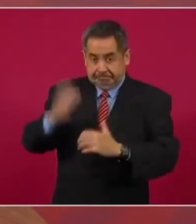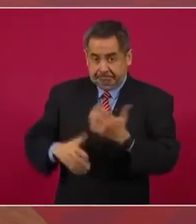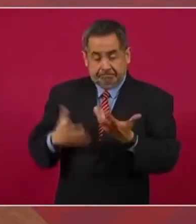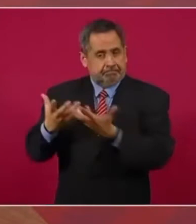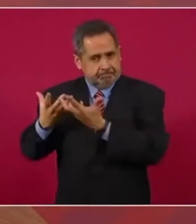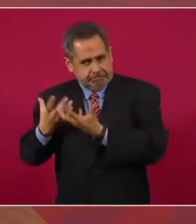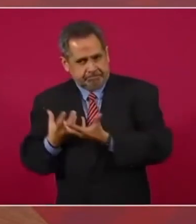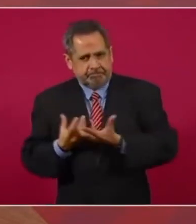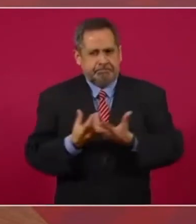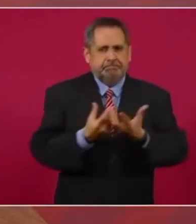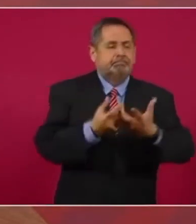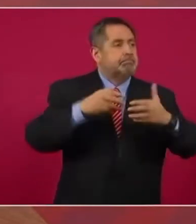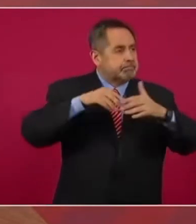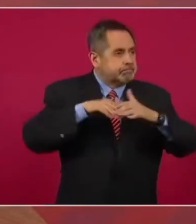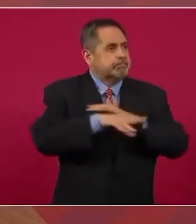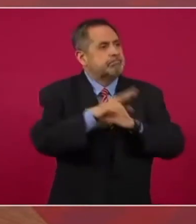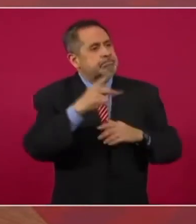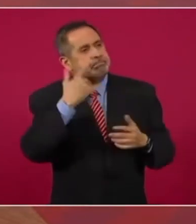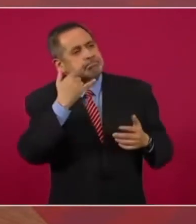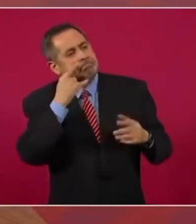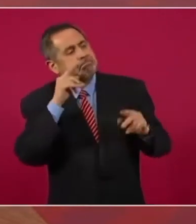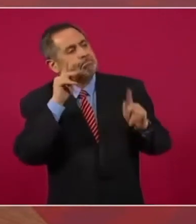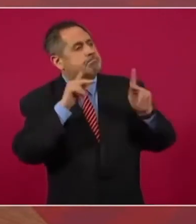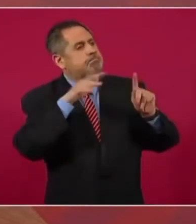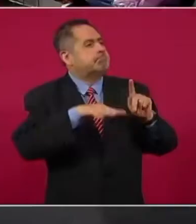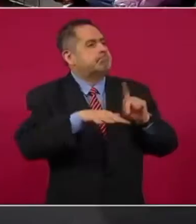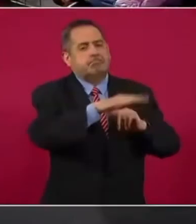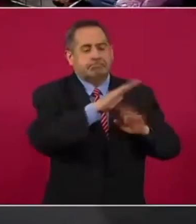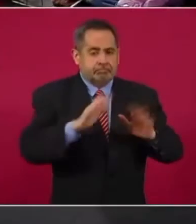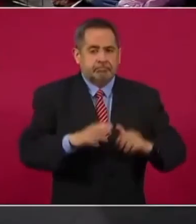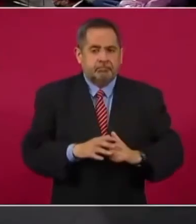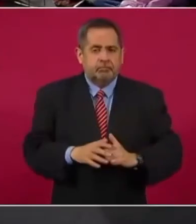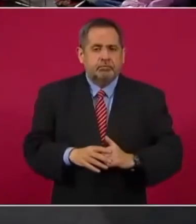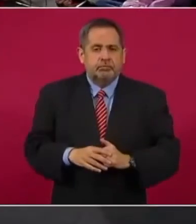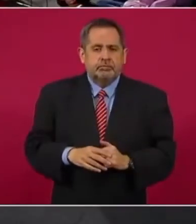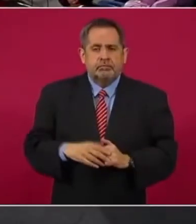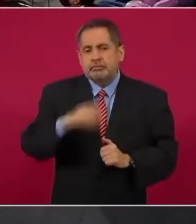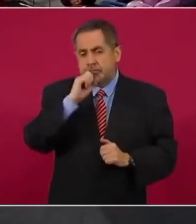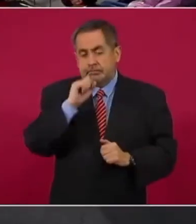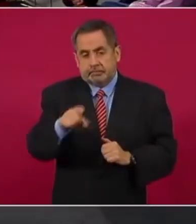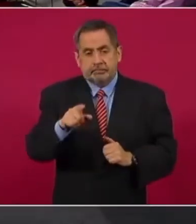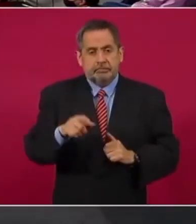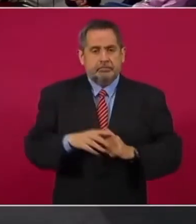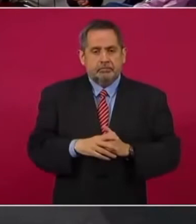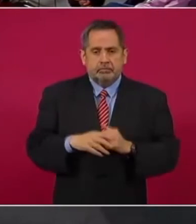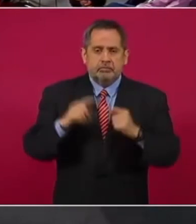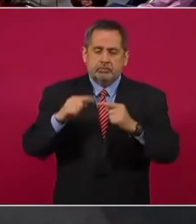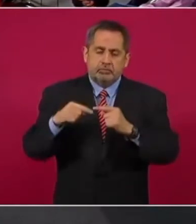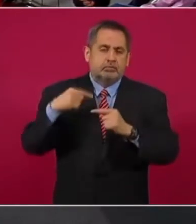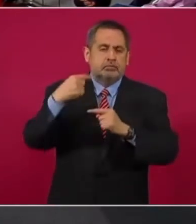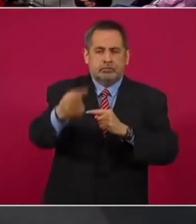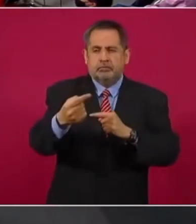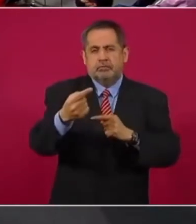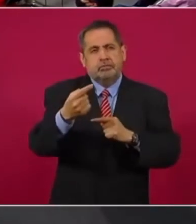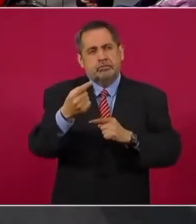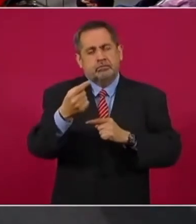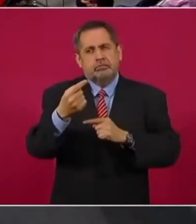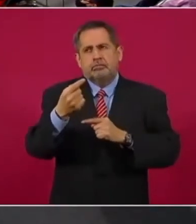nos vamos a la sala y pasado mañana, que es